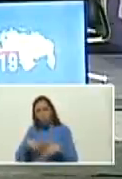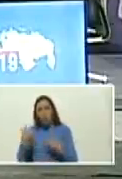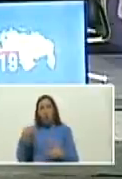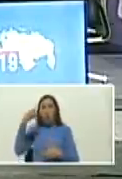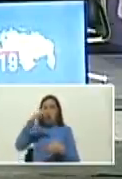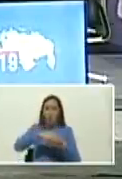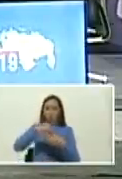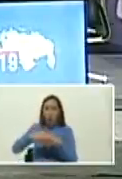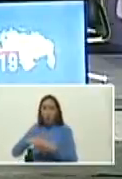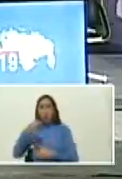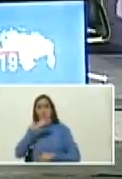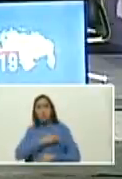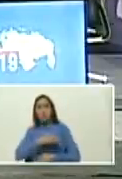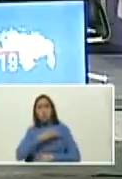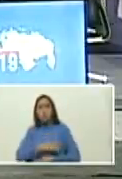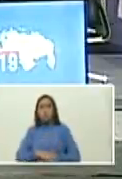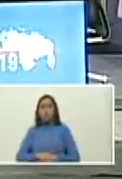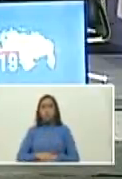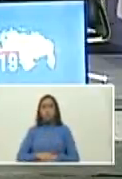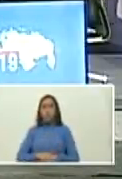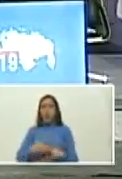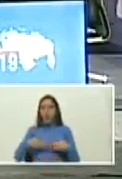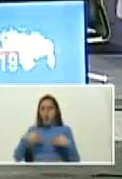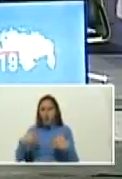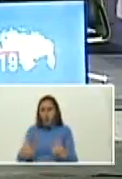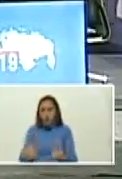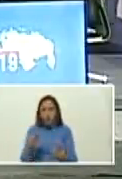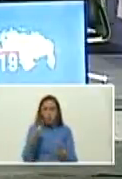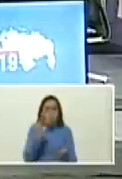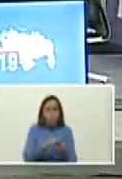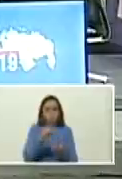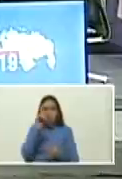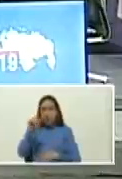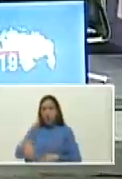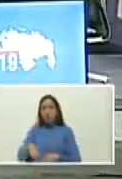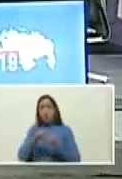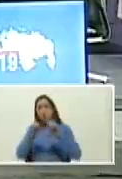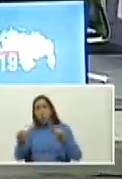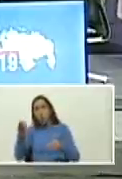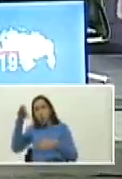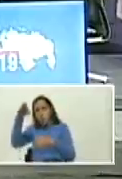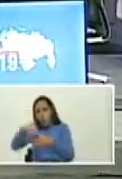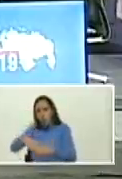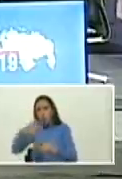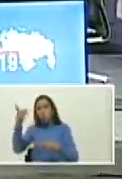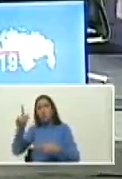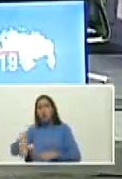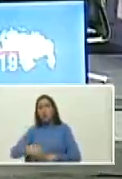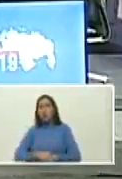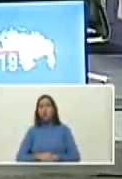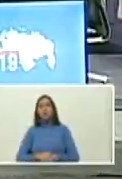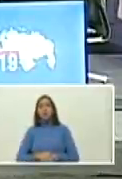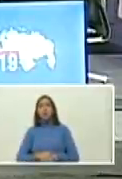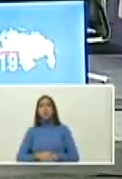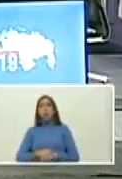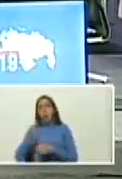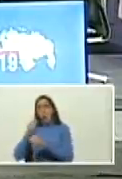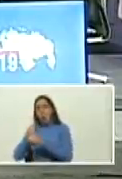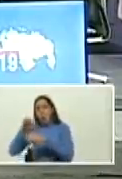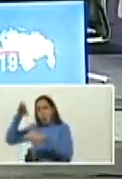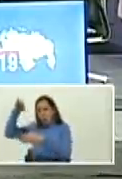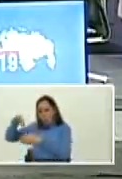social cuánto inviertes en salud cuánto inviertes en educación cuánto inviertes en generación de empleo